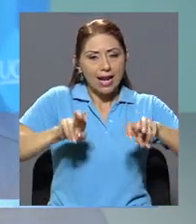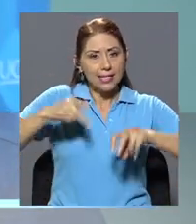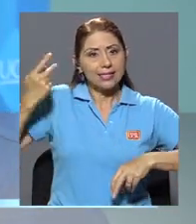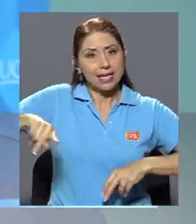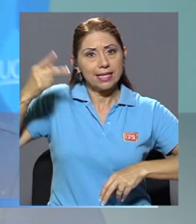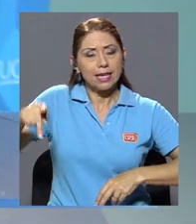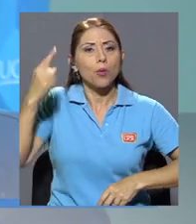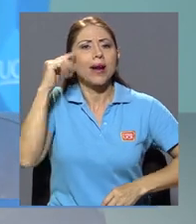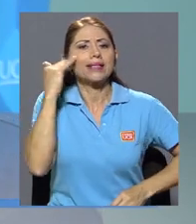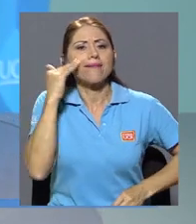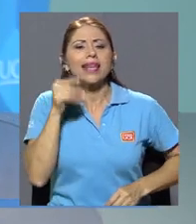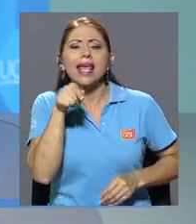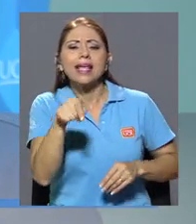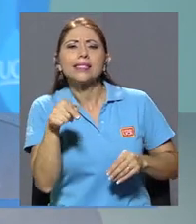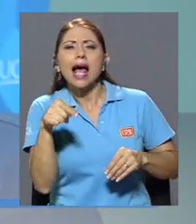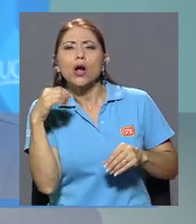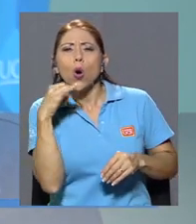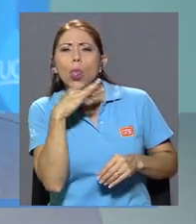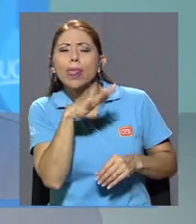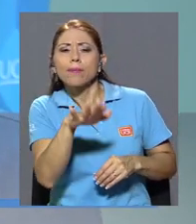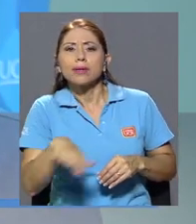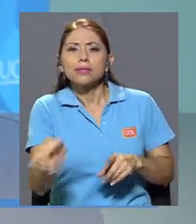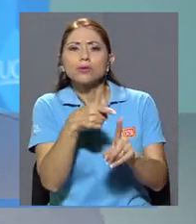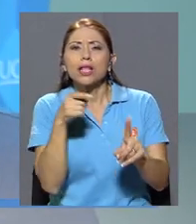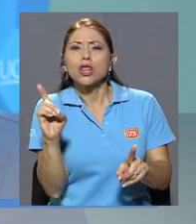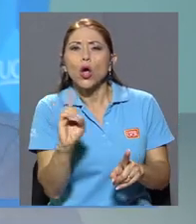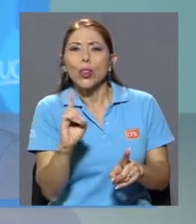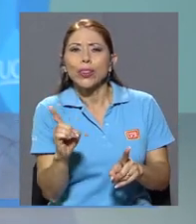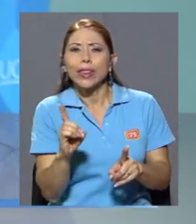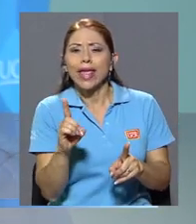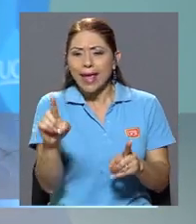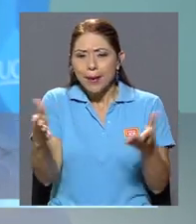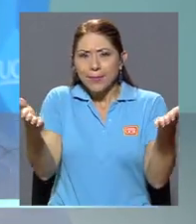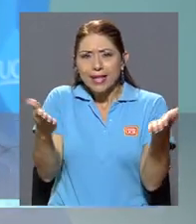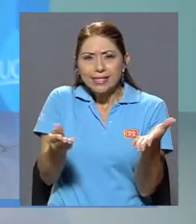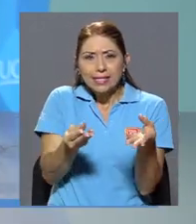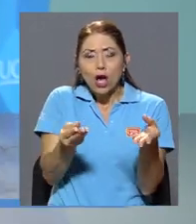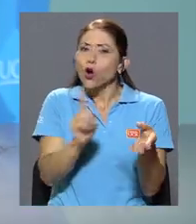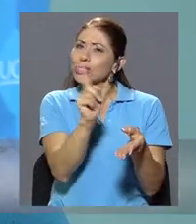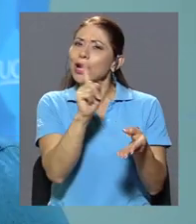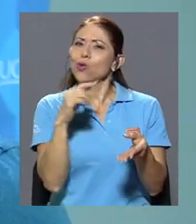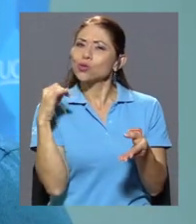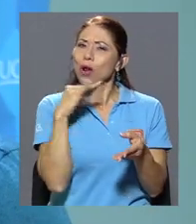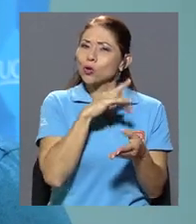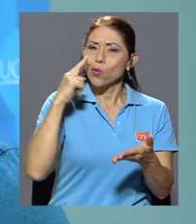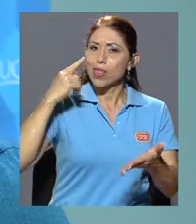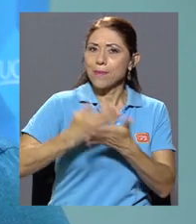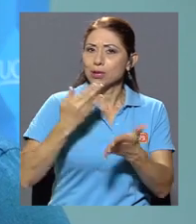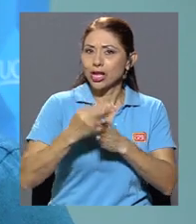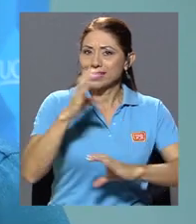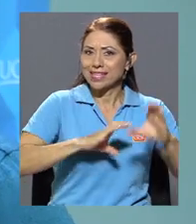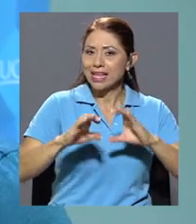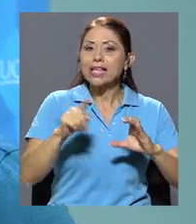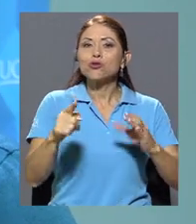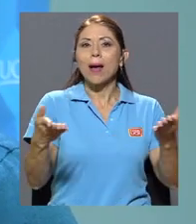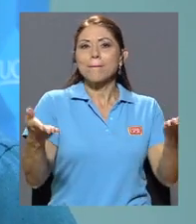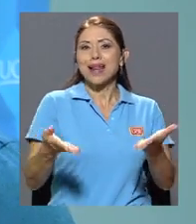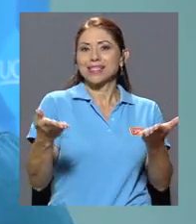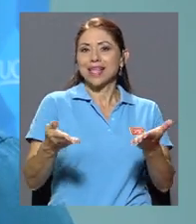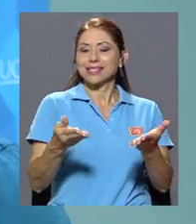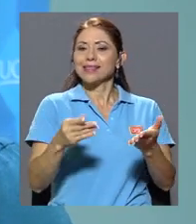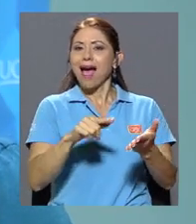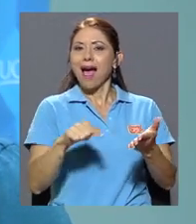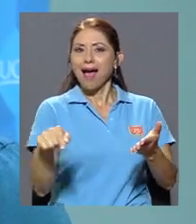riesgo que nos diga, bueno, de dónde vino esta contaminación o de dónde vino esta presencia, porque no es una contaminación demostrada científicamente, es una presencia.